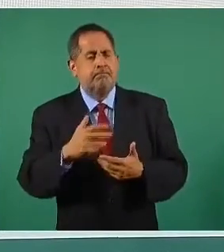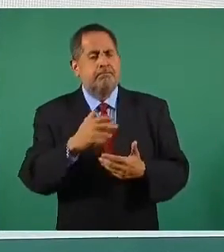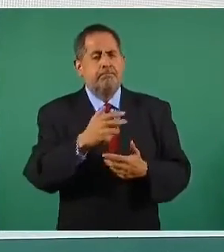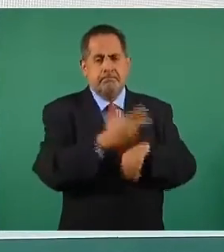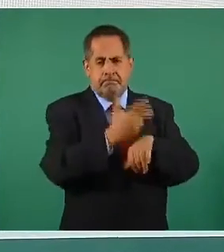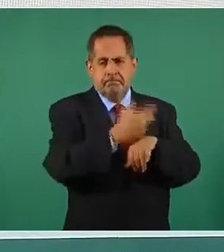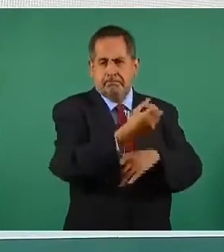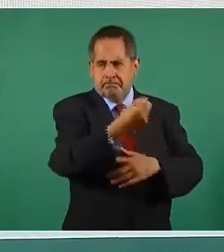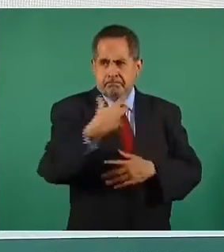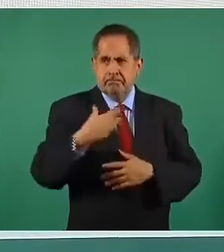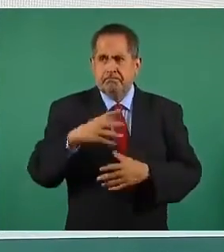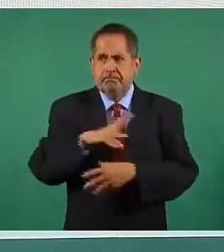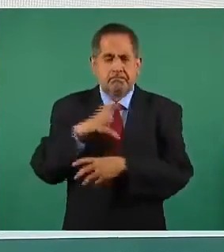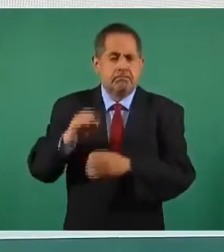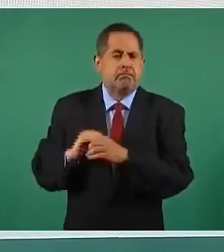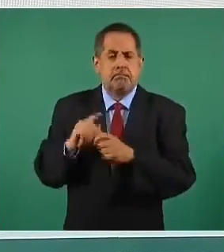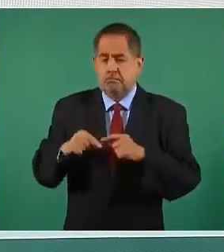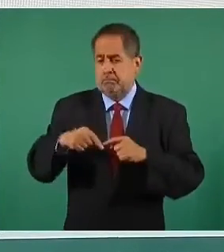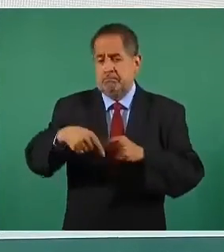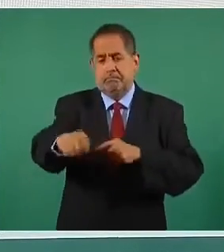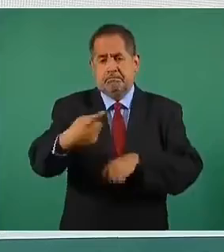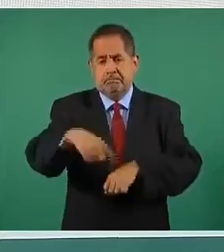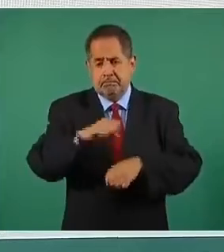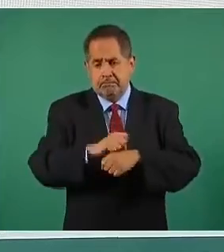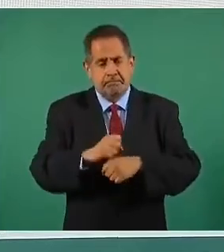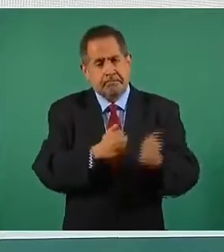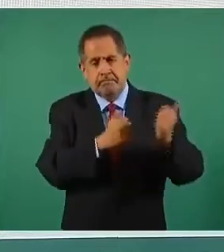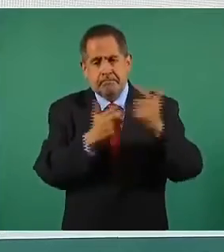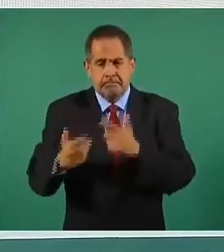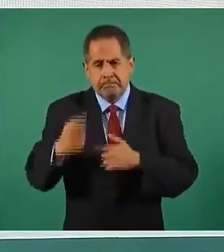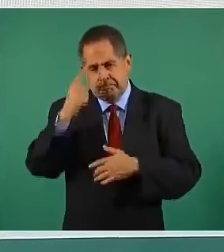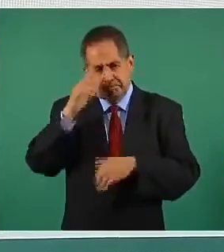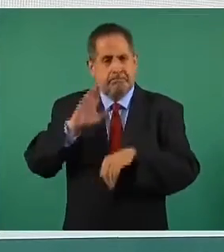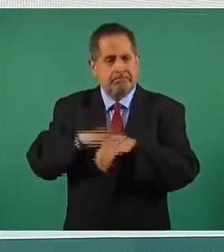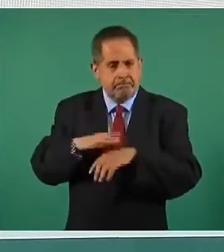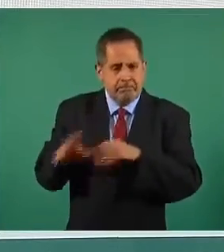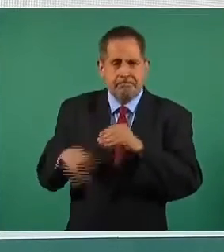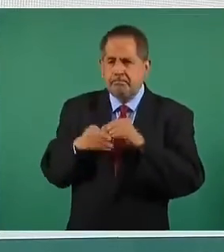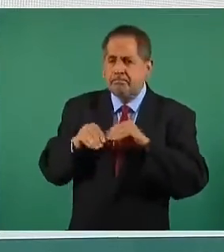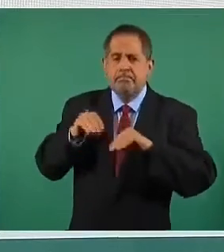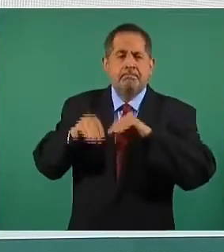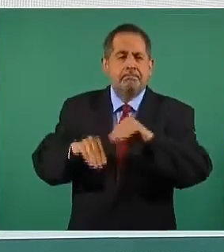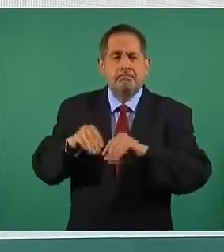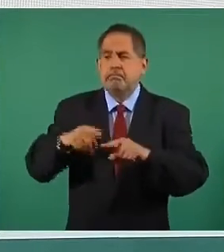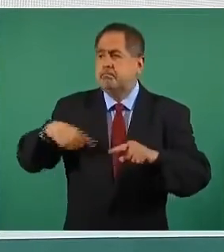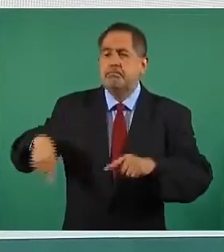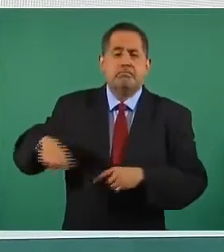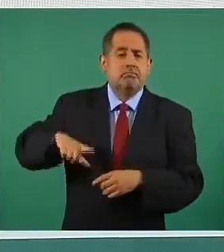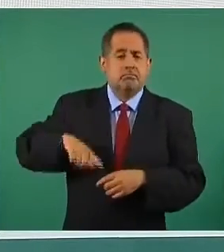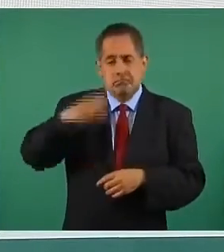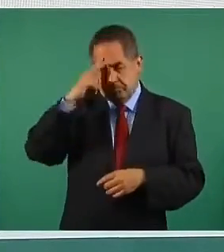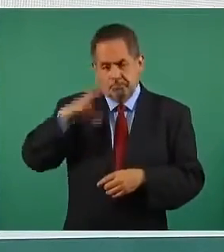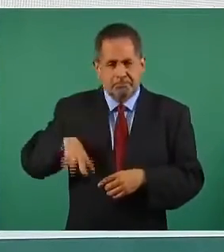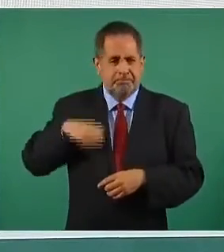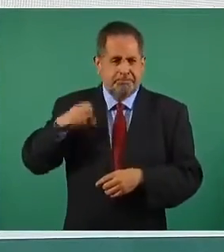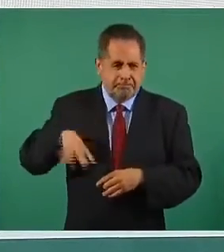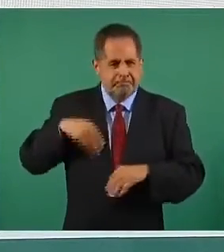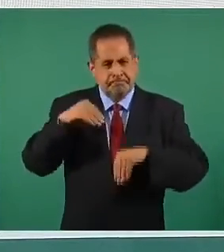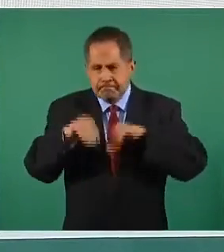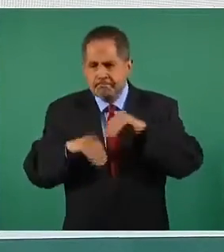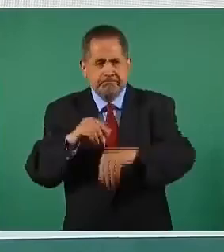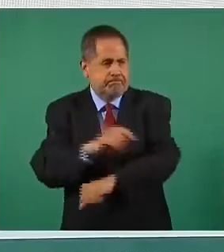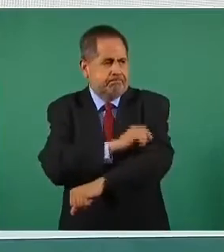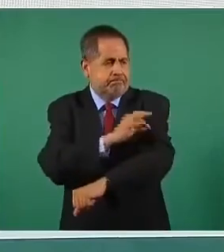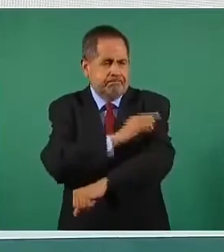que será en las próximas semanas va a complementar de manera importante el esfuerzo que estamos haciendo aquí en México.